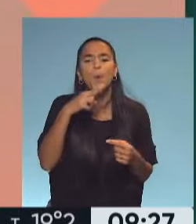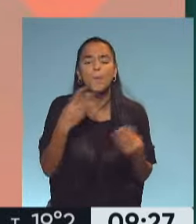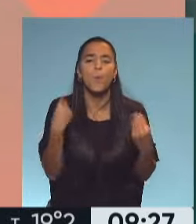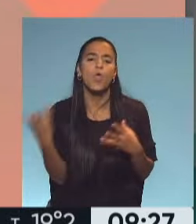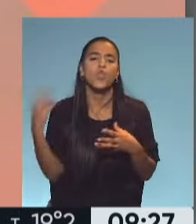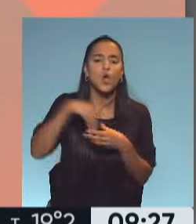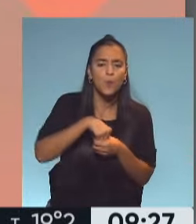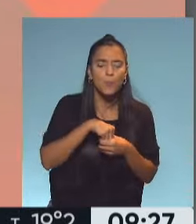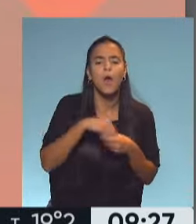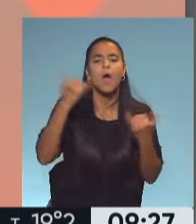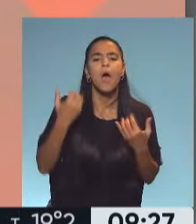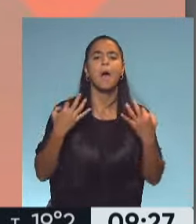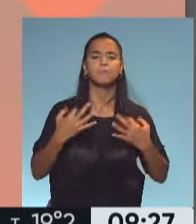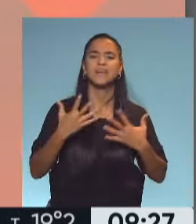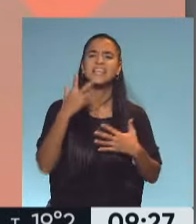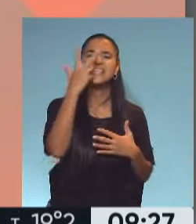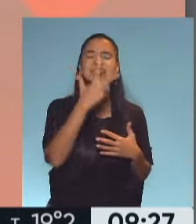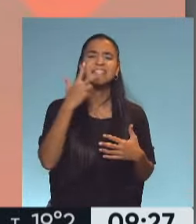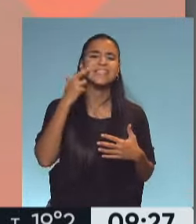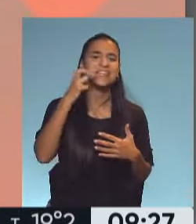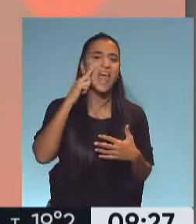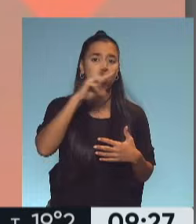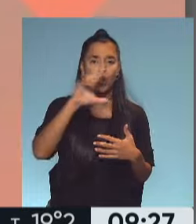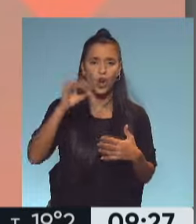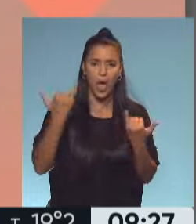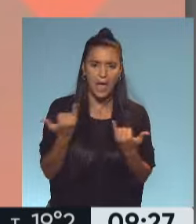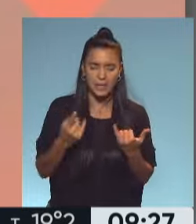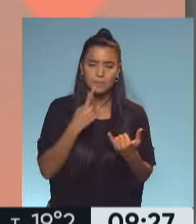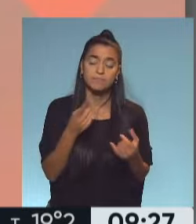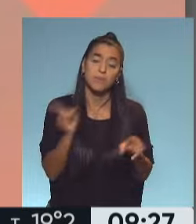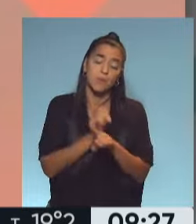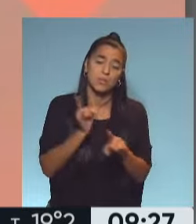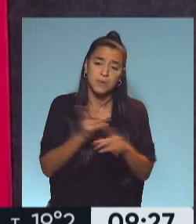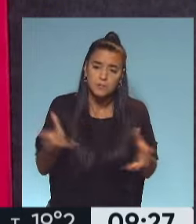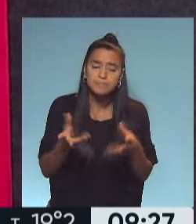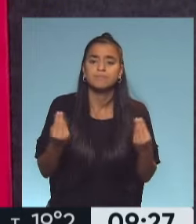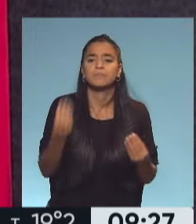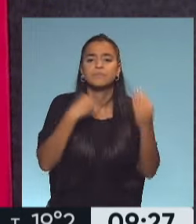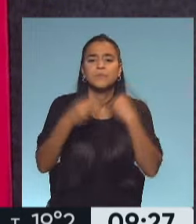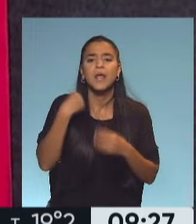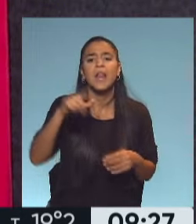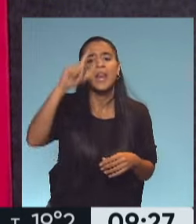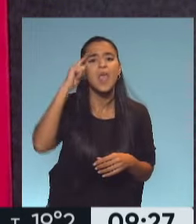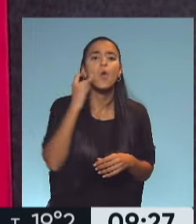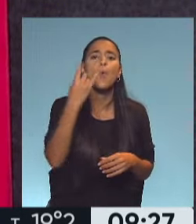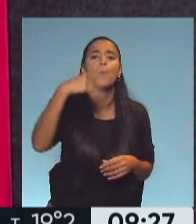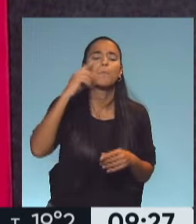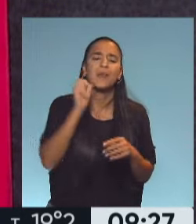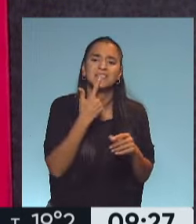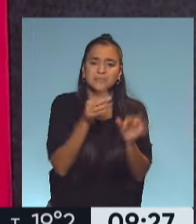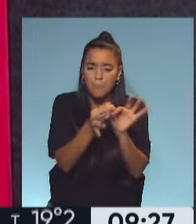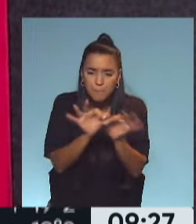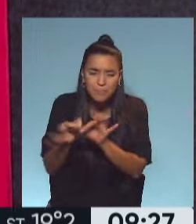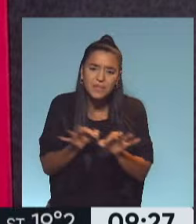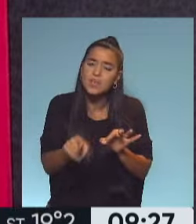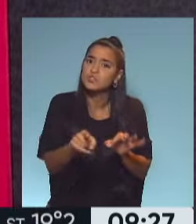incorporar que tengan buen aporte de hierro? Dice Paula de Rosario. Como siempre, promovemos el consumo de legumbres, es excelente y esto va a ser